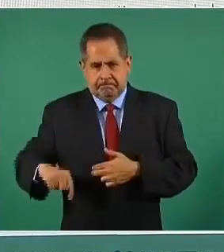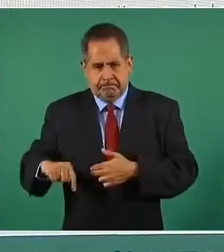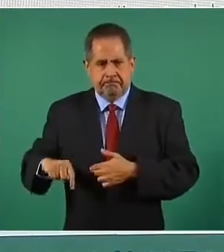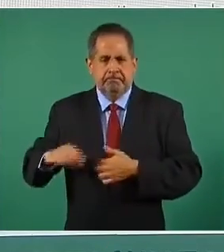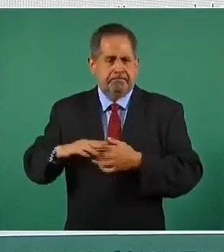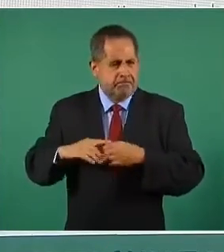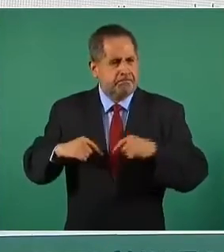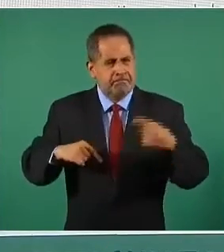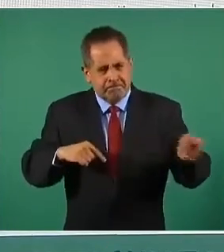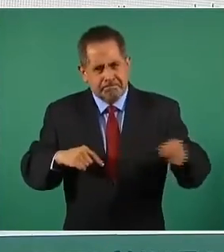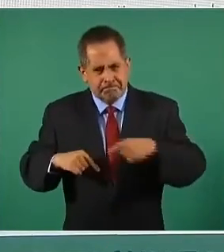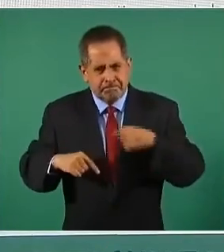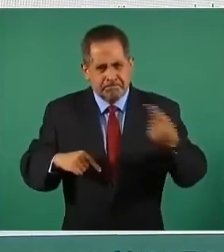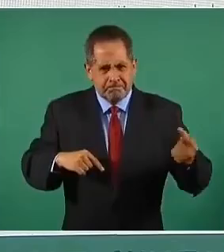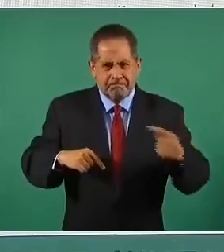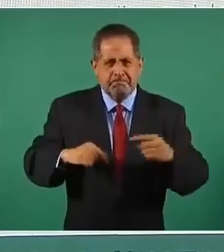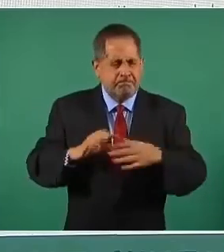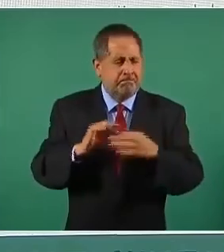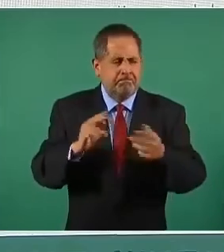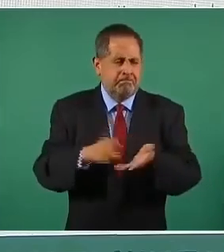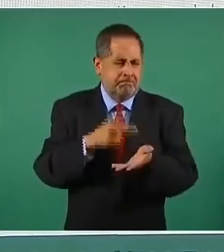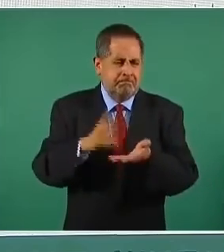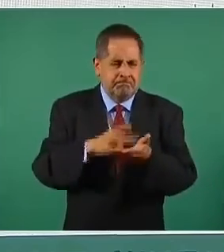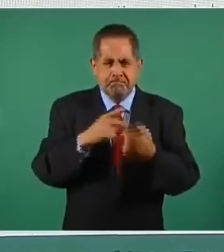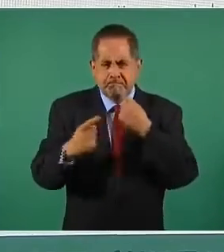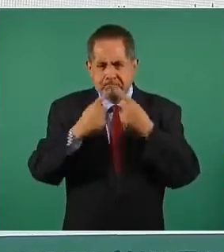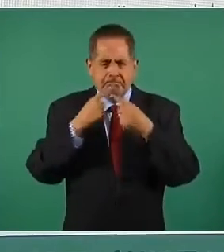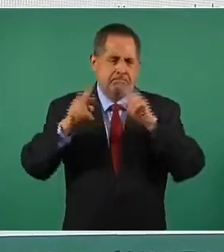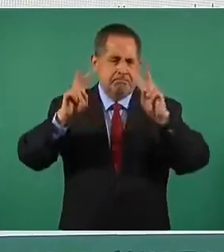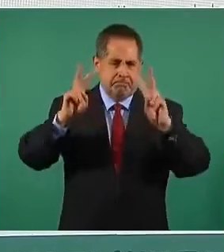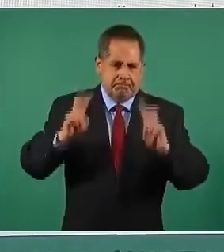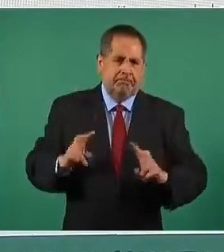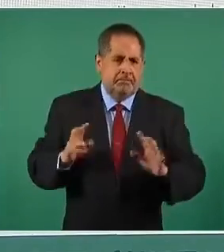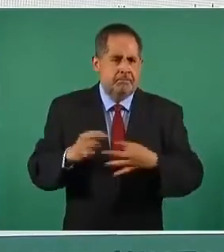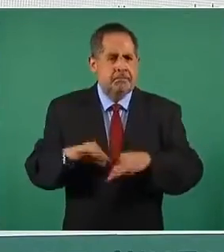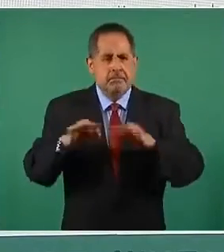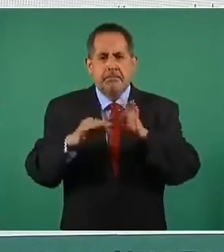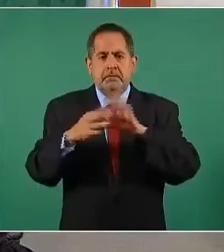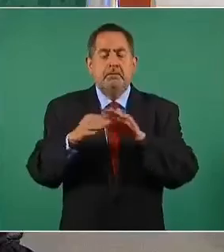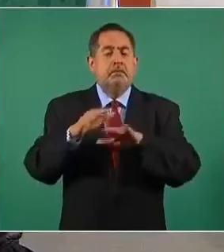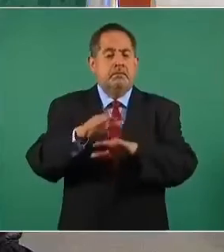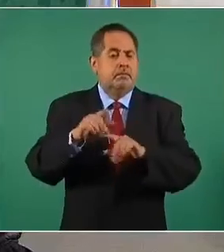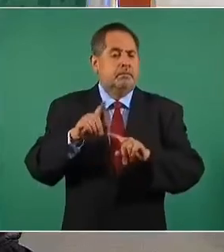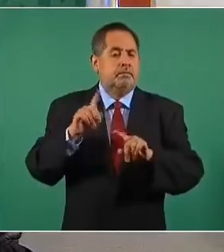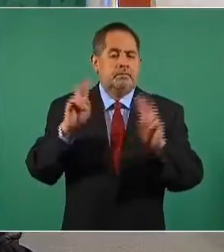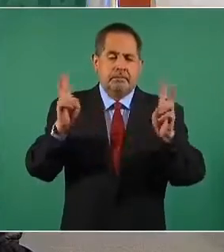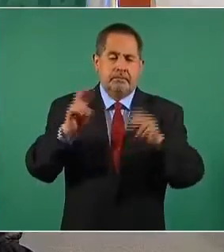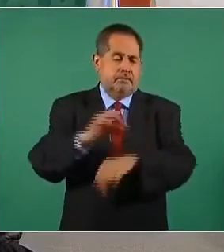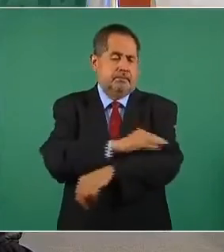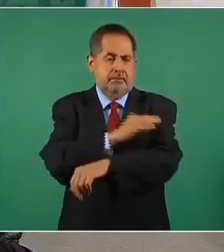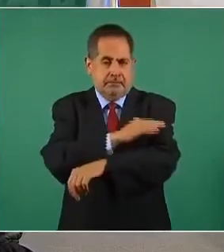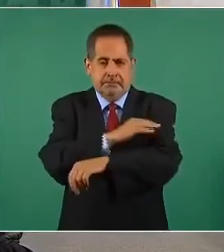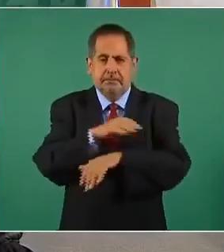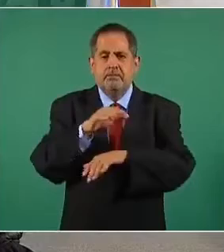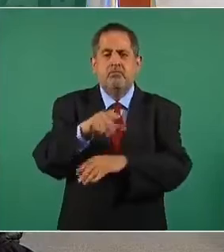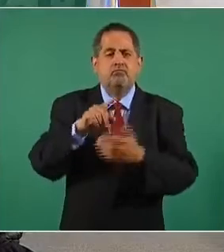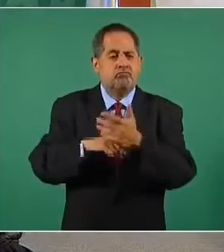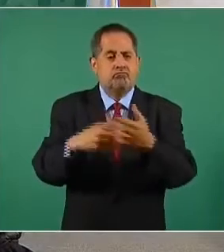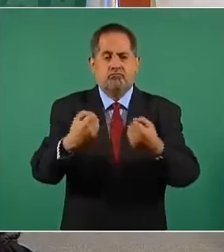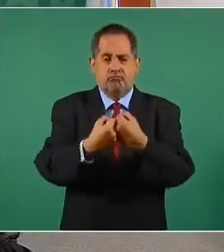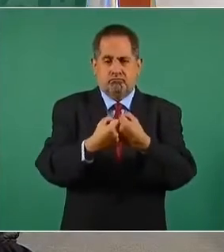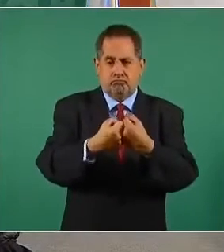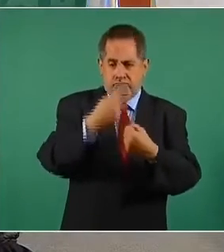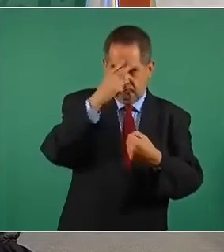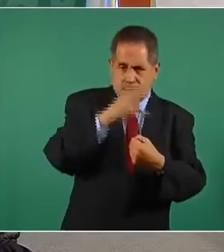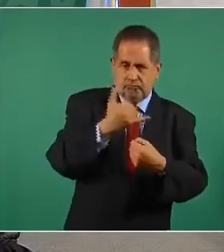muy frecuentes estas reuniones y hay varios temas que estamos comentando con ellos que tienen que ver, entre otros, con las vacunas y la cuestión de la frontera